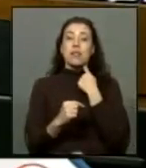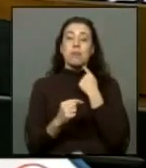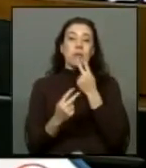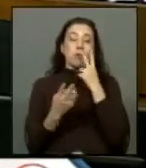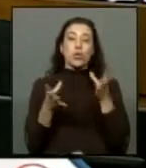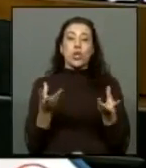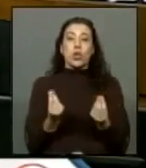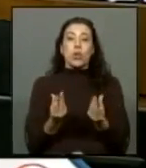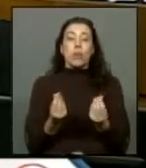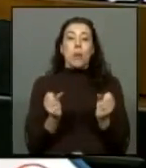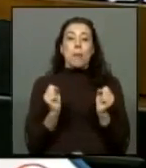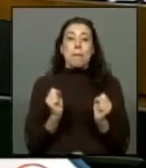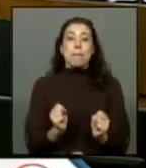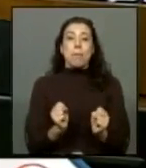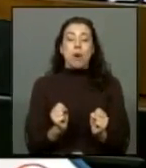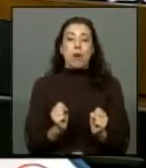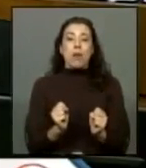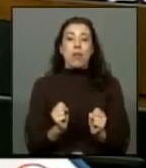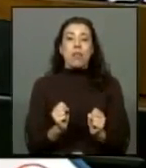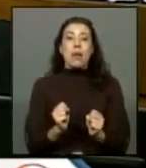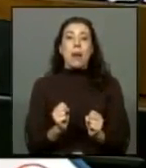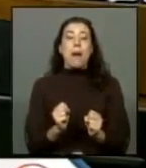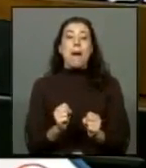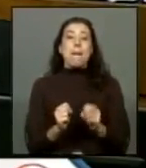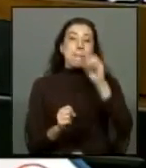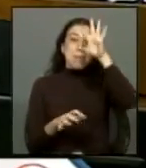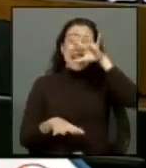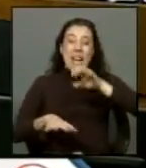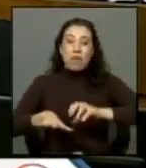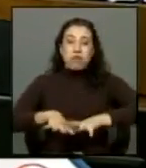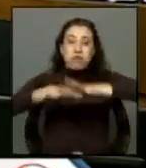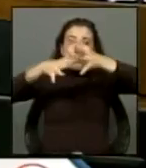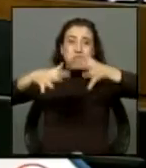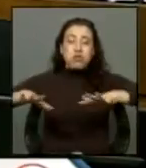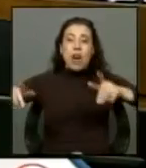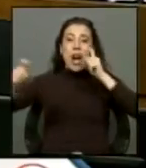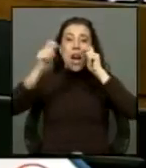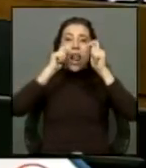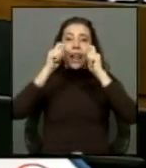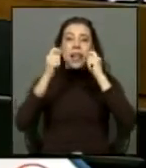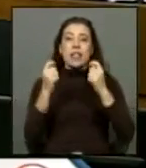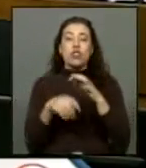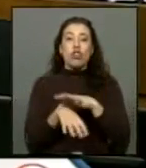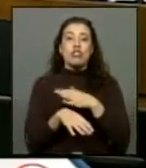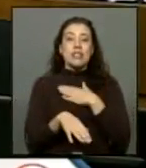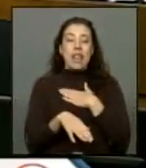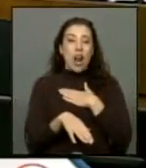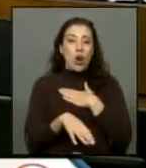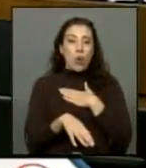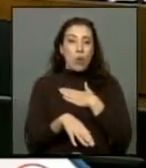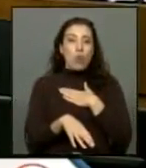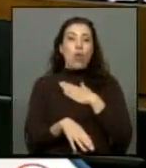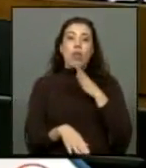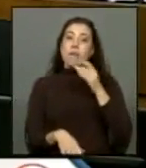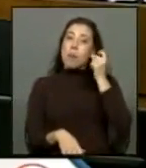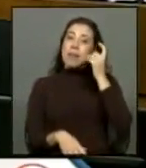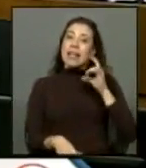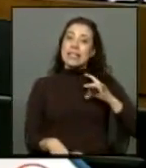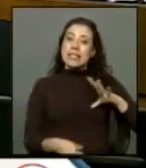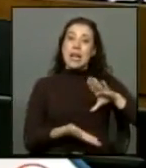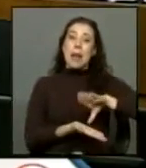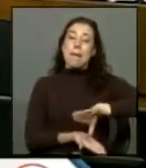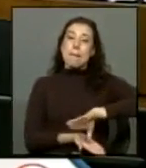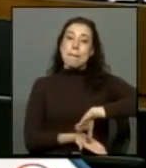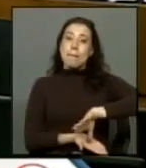al temor de la posibilidad de revalse de mineros y riesgo para la salud de la población tenemos que entender que Chile es un